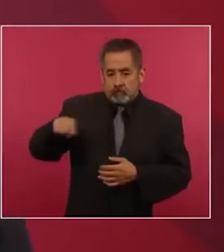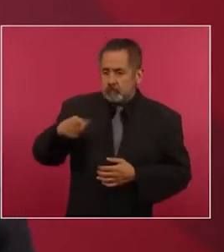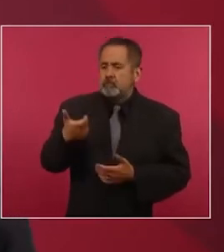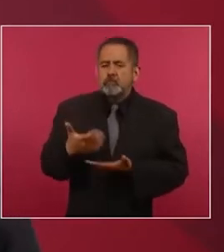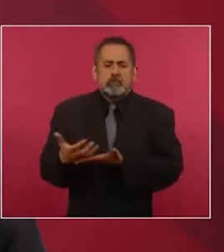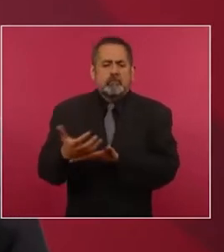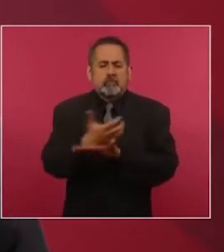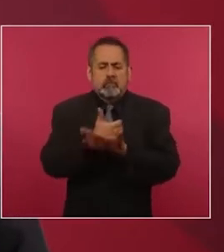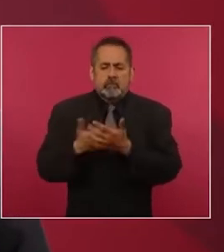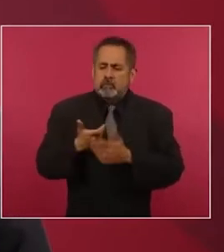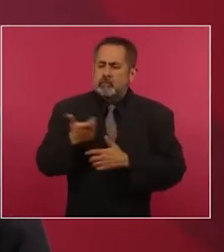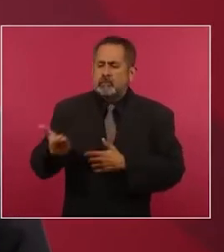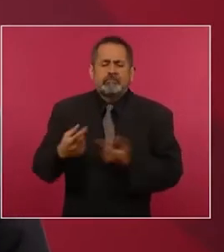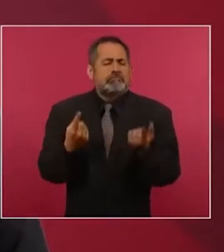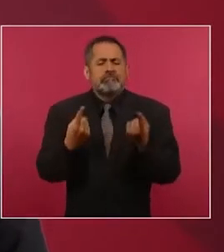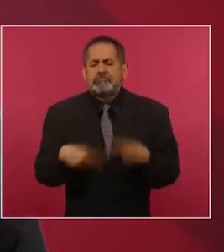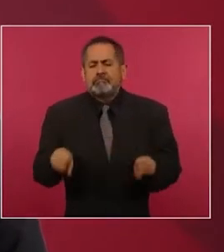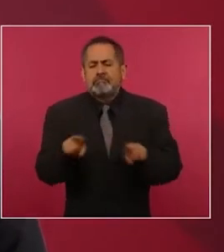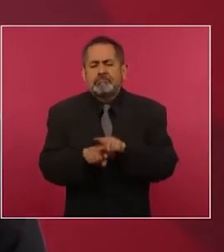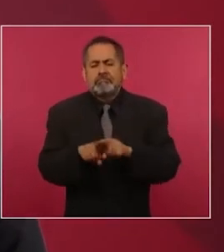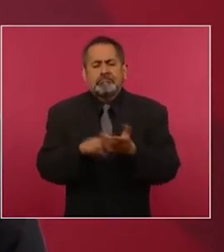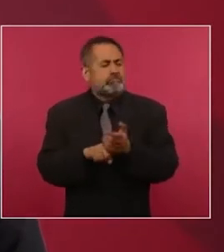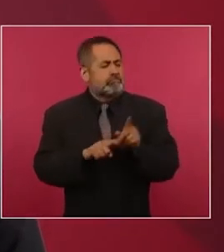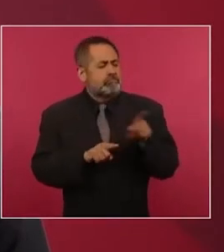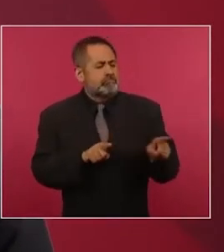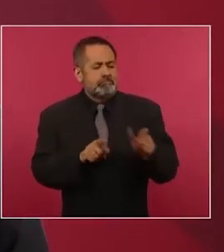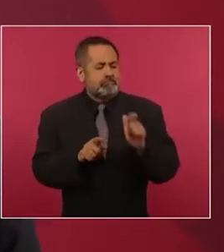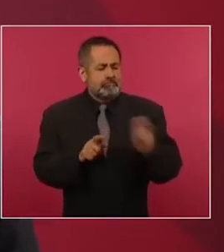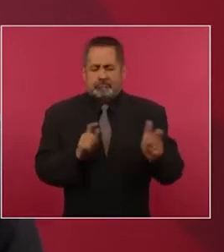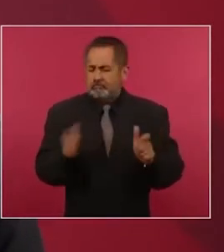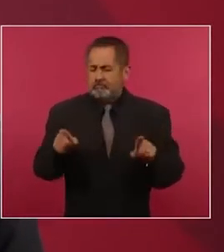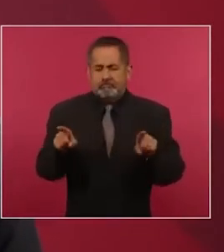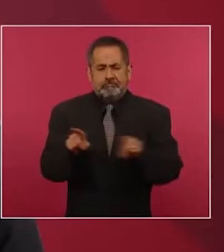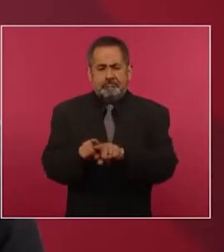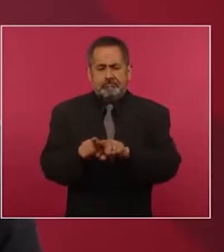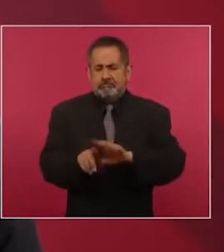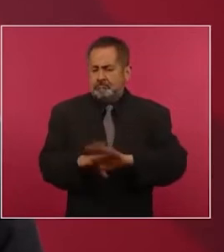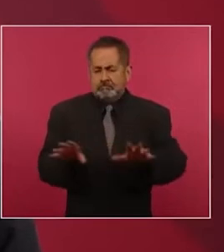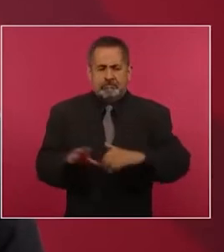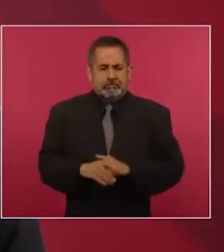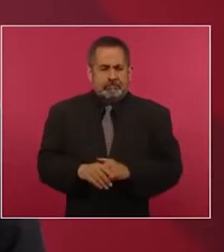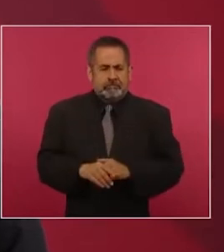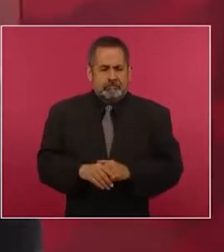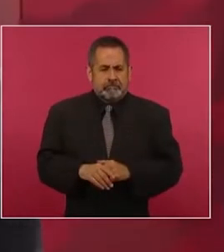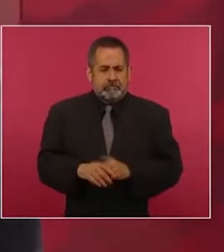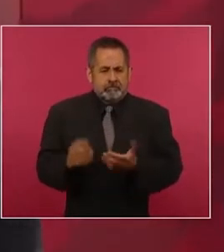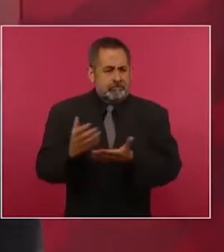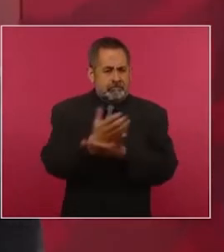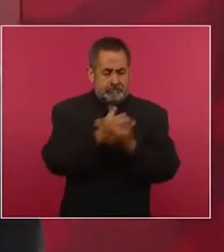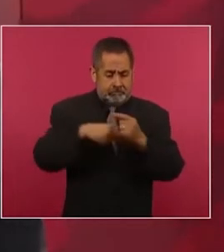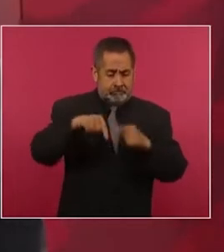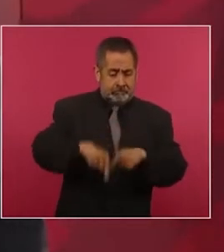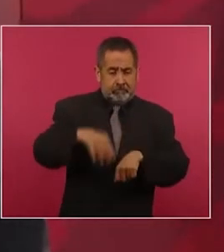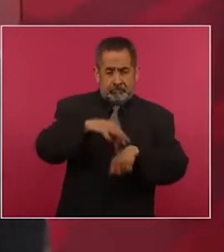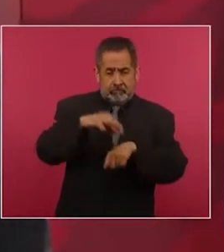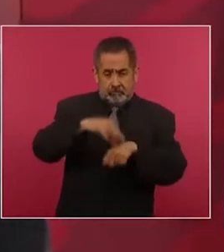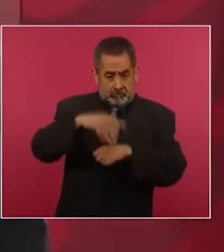mismo que ganan los médicos